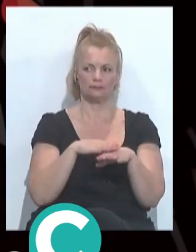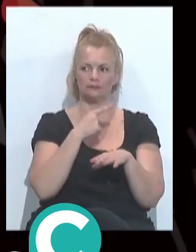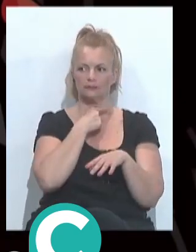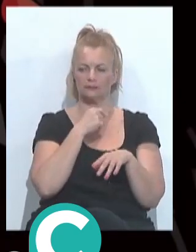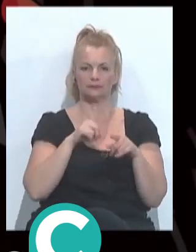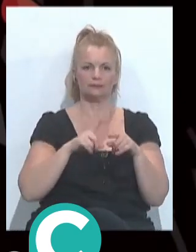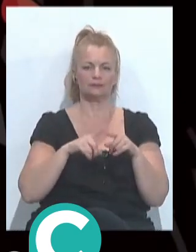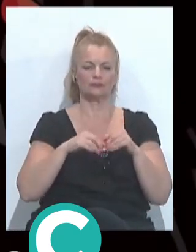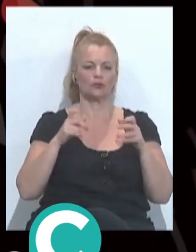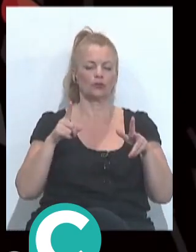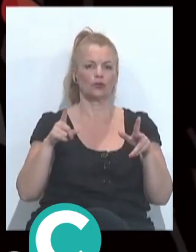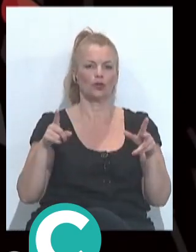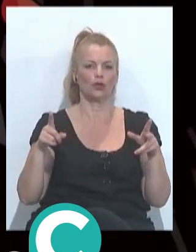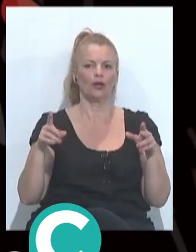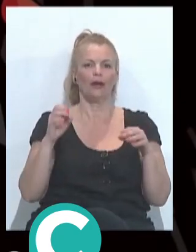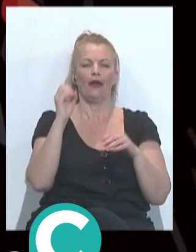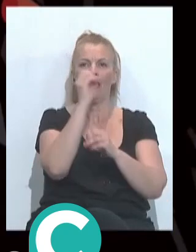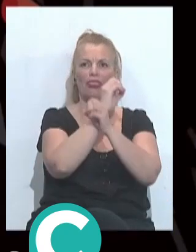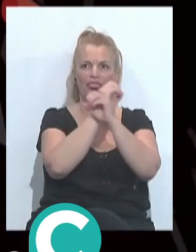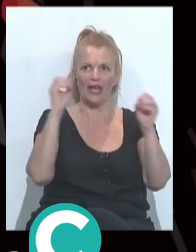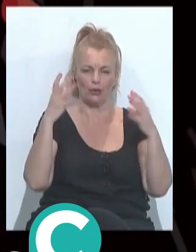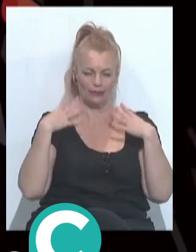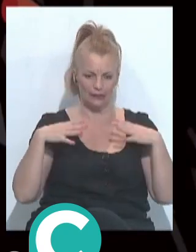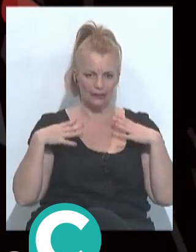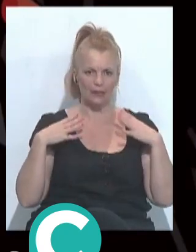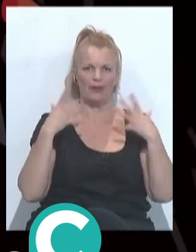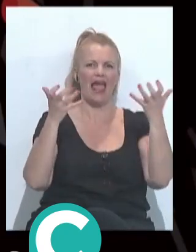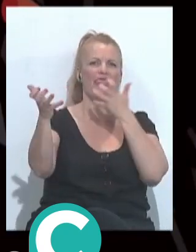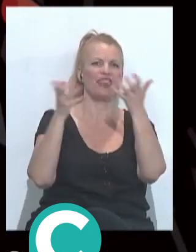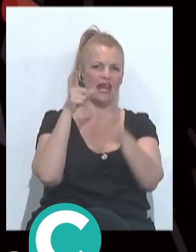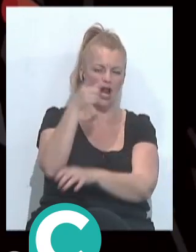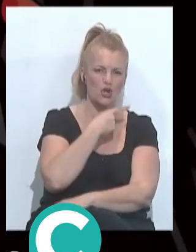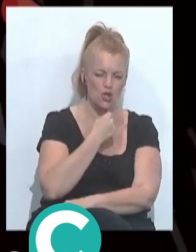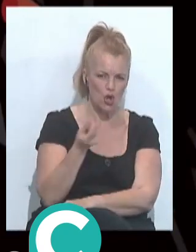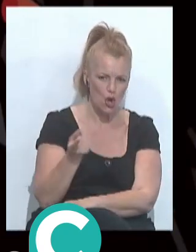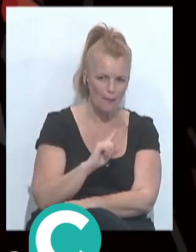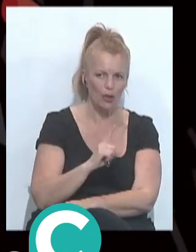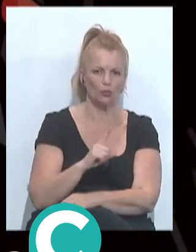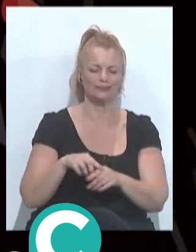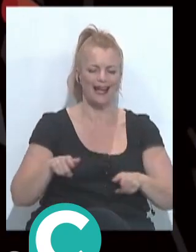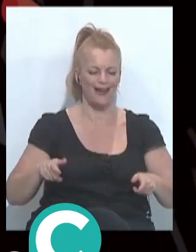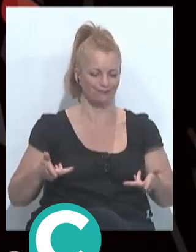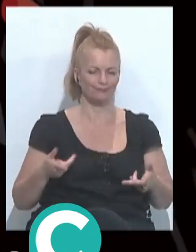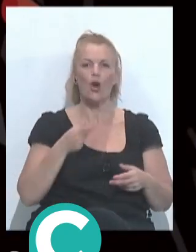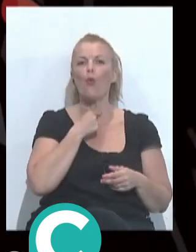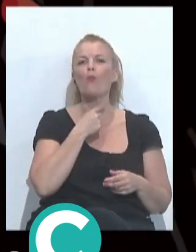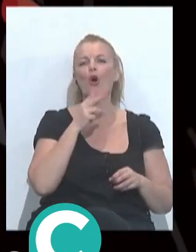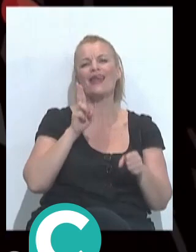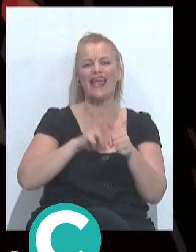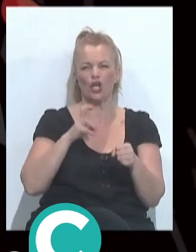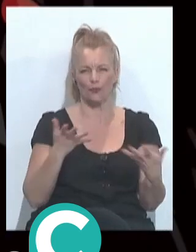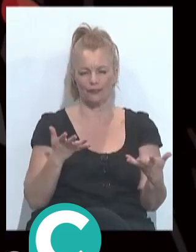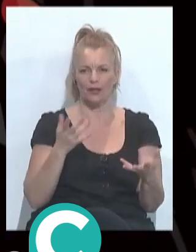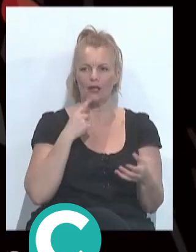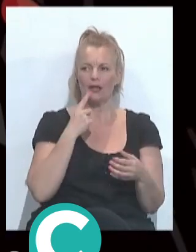una persona en el escenario cero lo penalizo no me gusta que haga yo que sé humor negro que